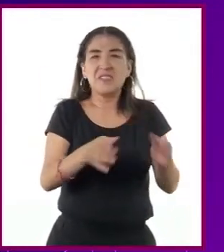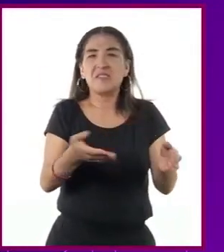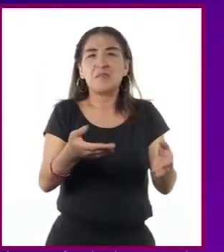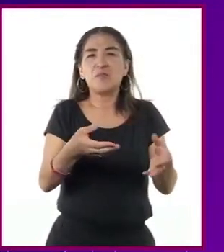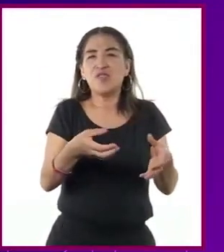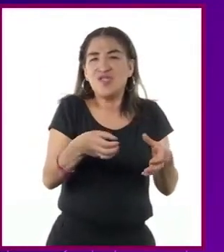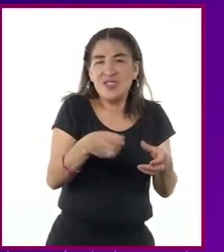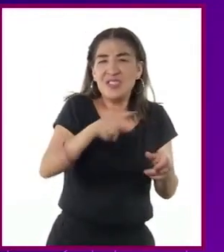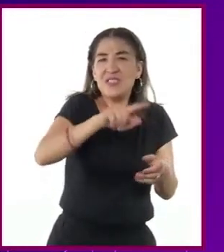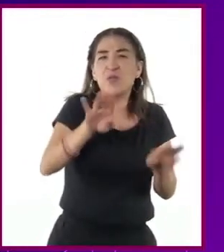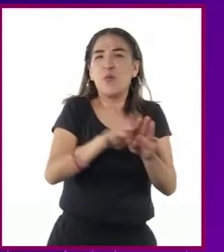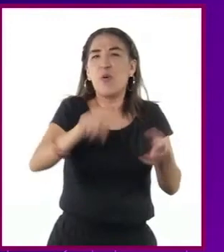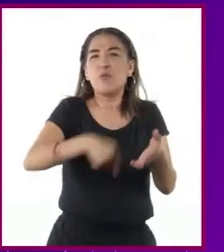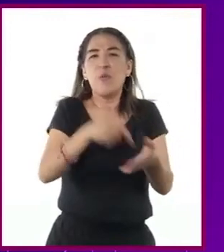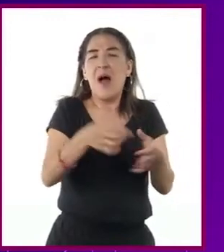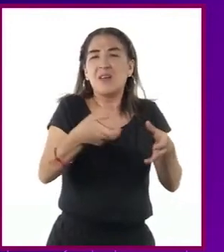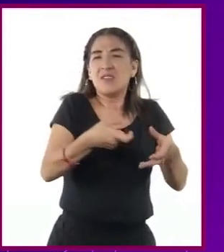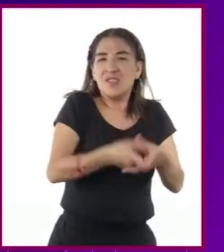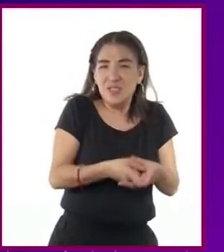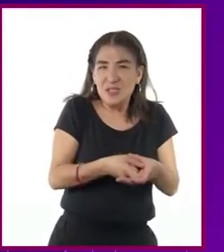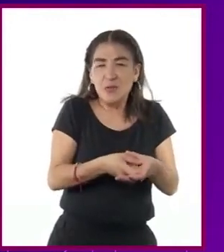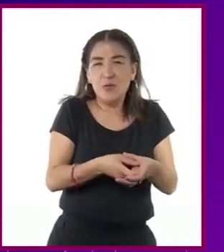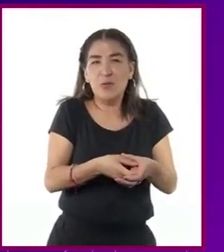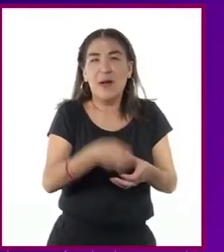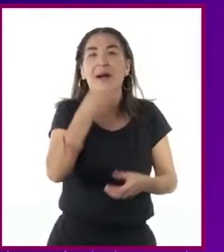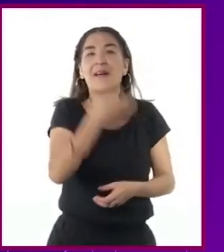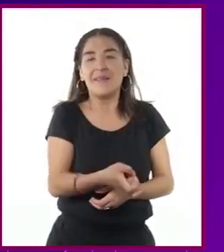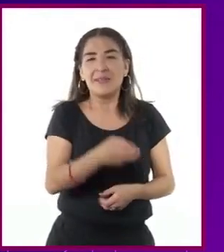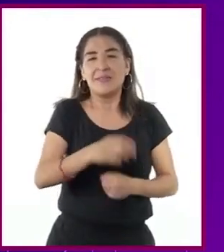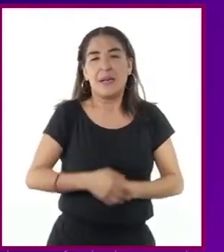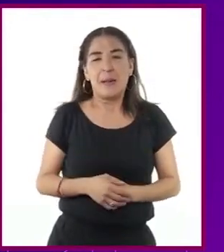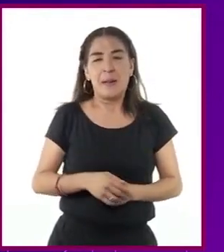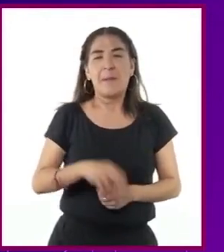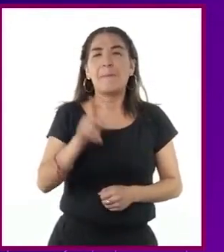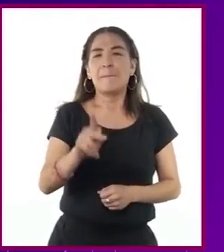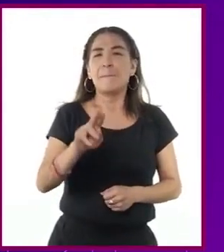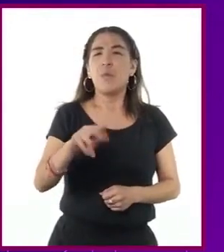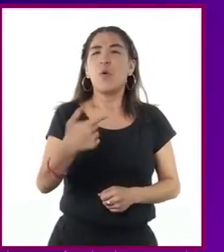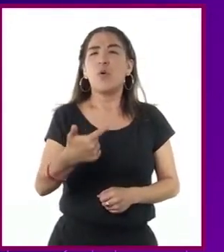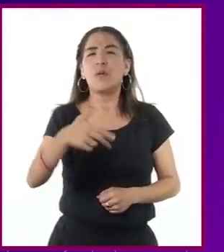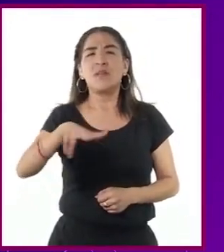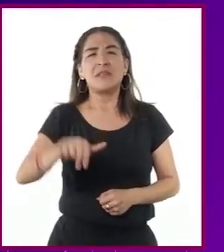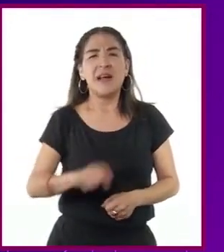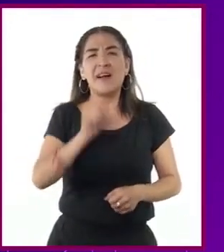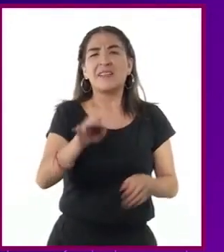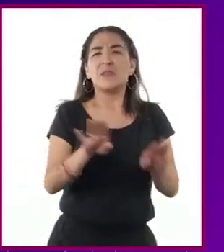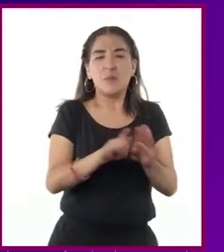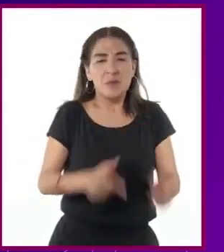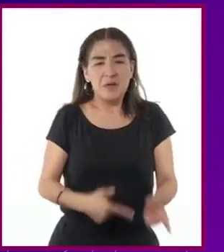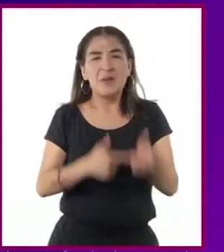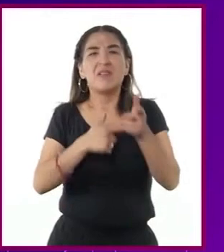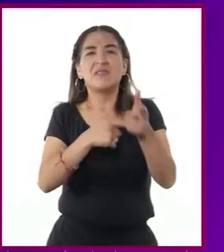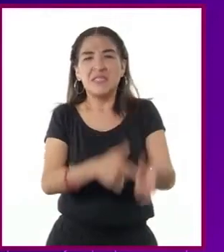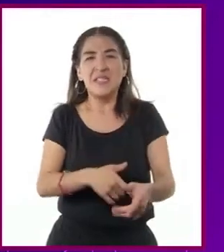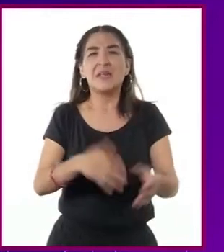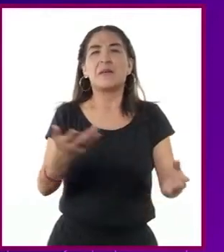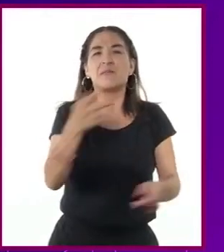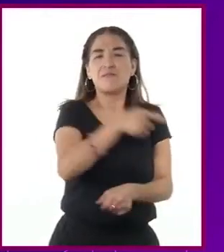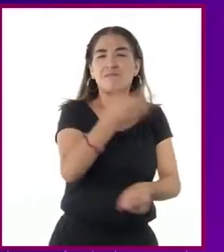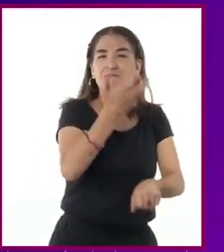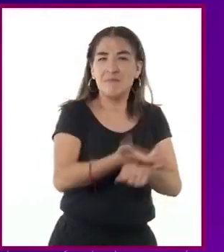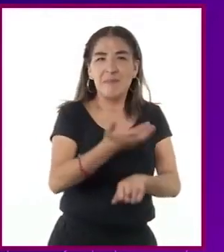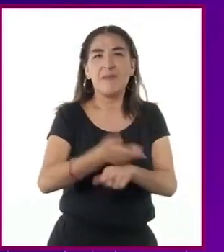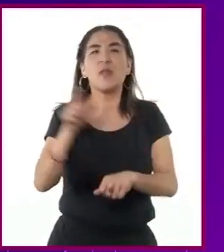Pero mantener la pugna, soviéticos, norteamericanos, o como se llamaba también